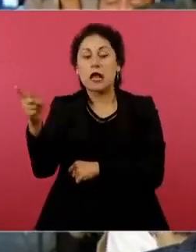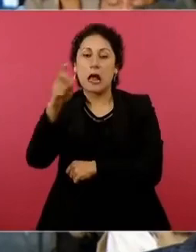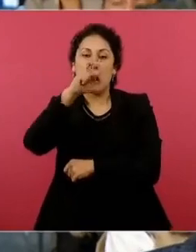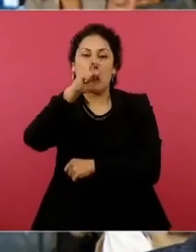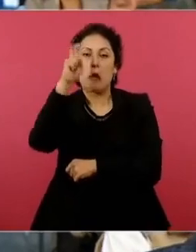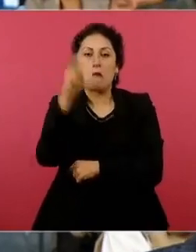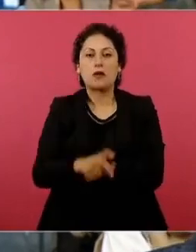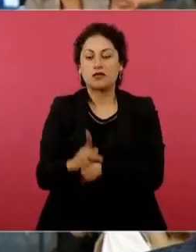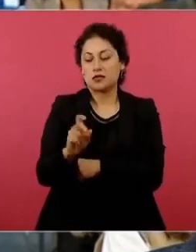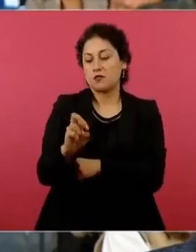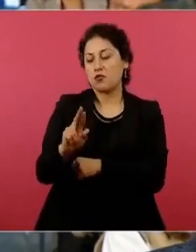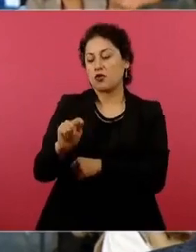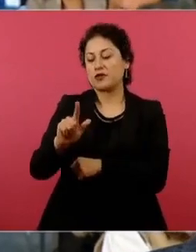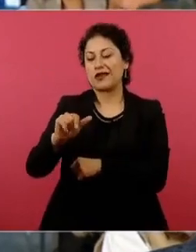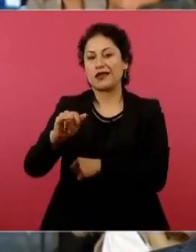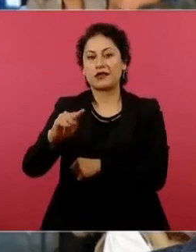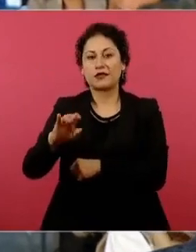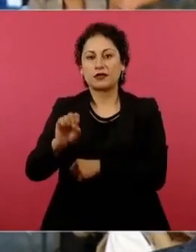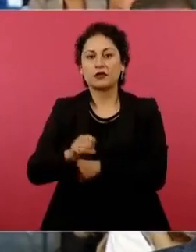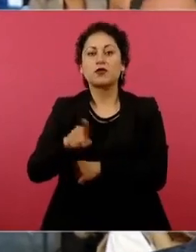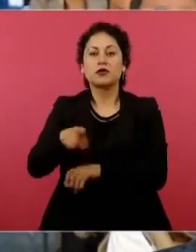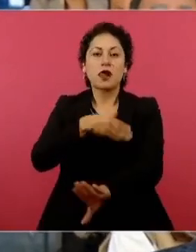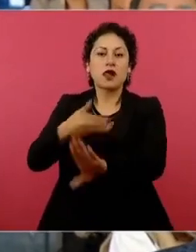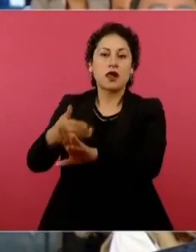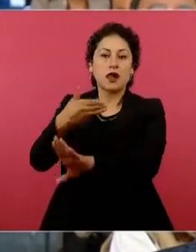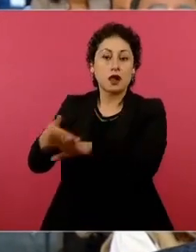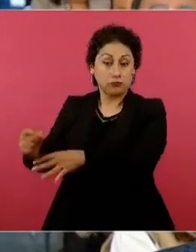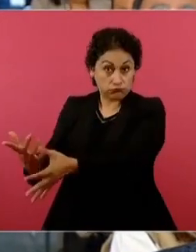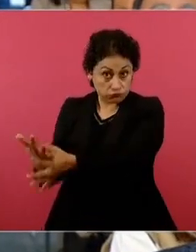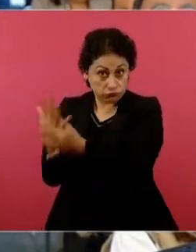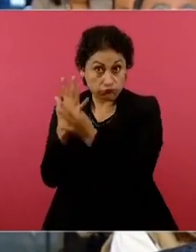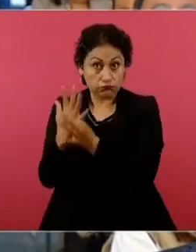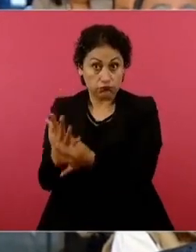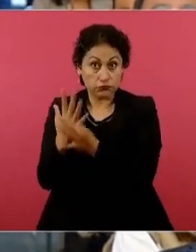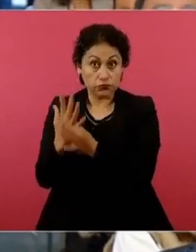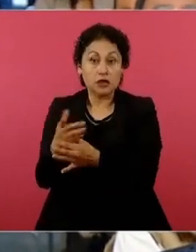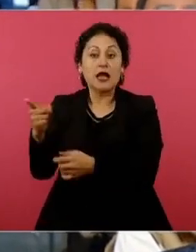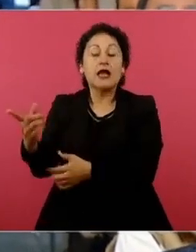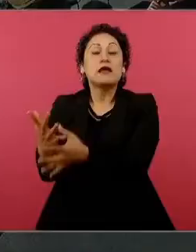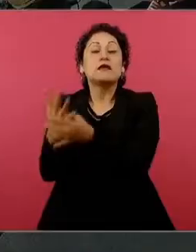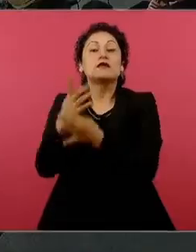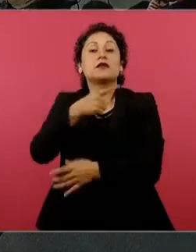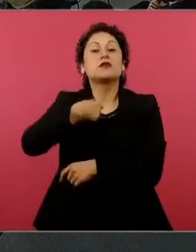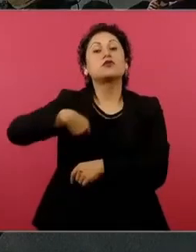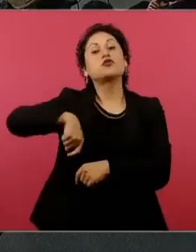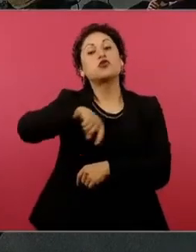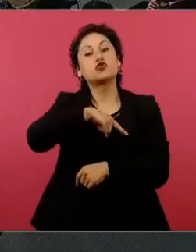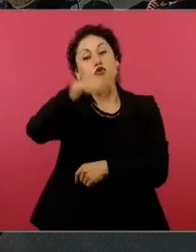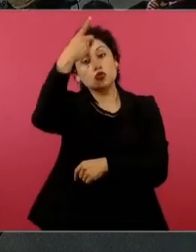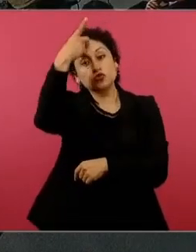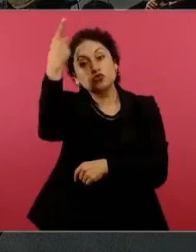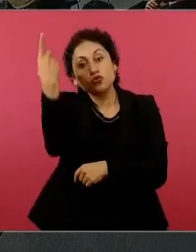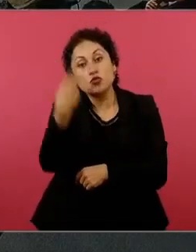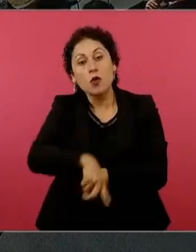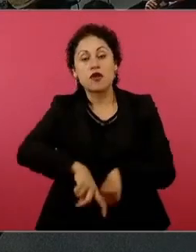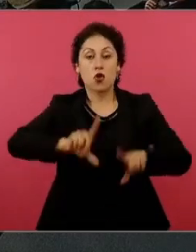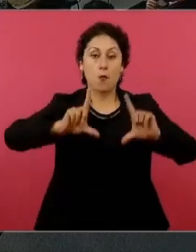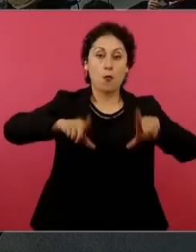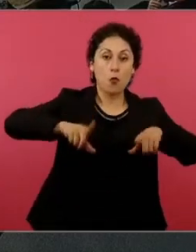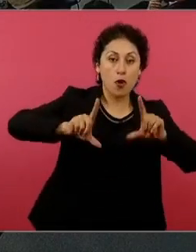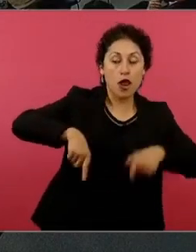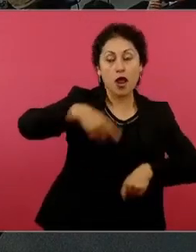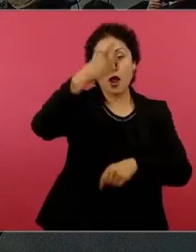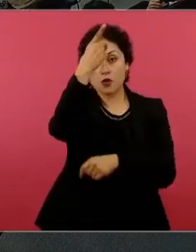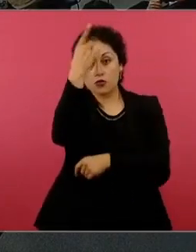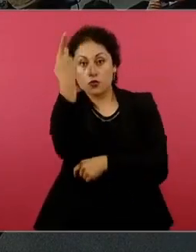que no se cansan de tirarle y lo que no sabemos los medios de comunicación y dueños de los portales es que a él